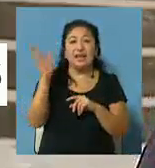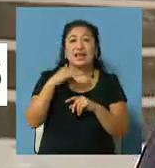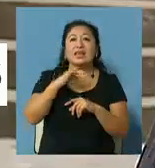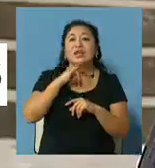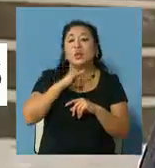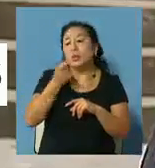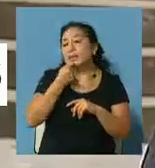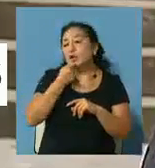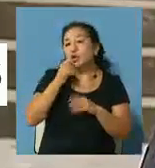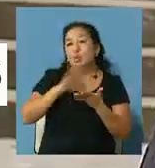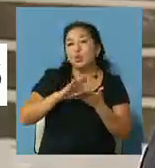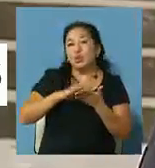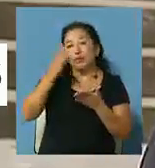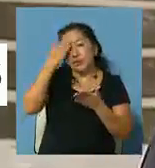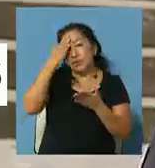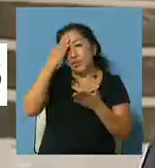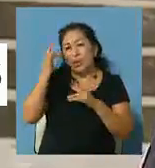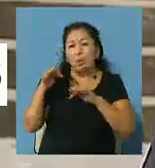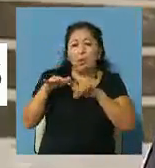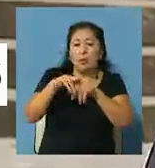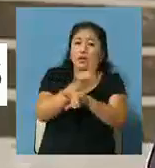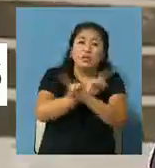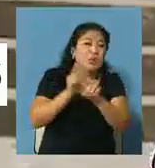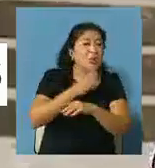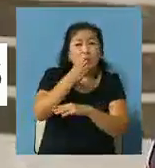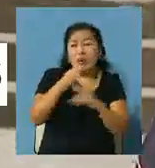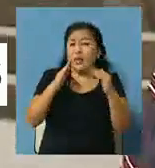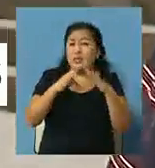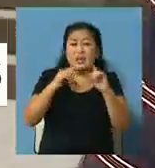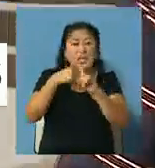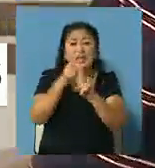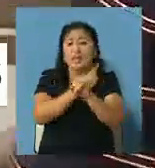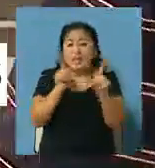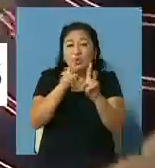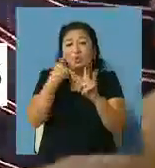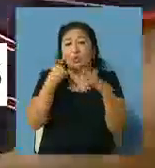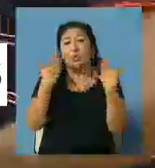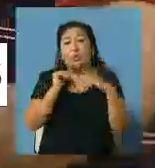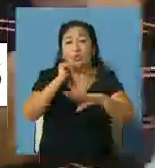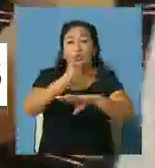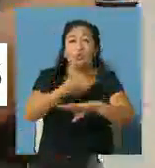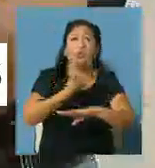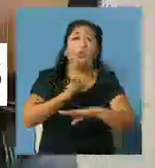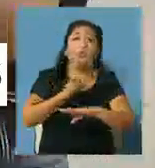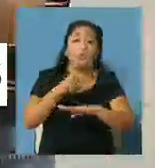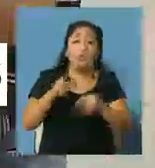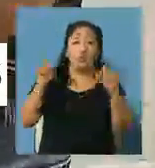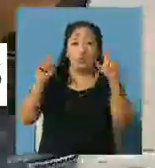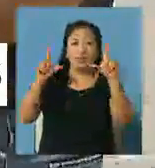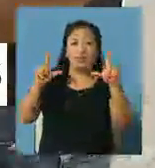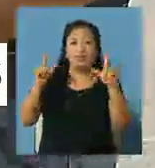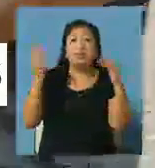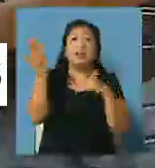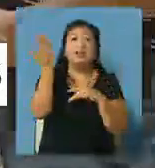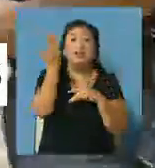de riesgo, por ejemplo le pedimos que no salgan, que no vengan sino que directamente puedan participar también desde el